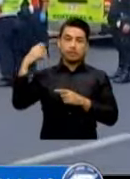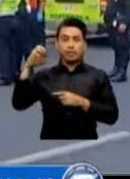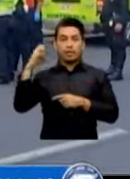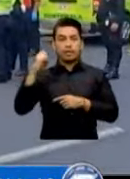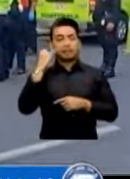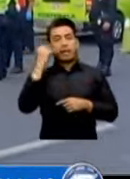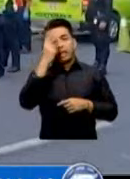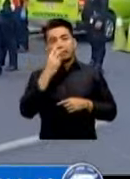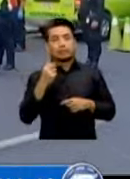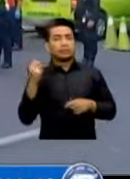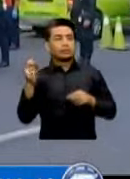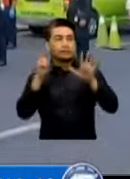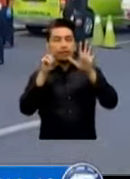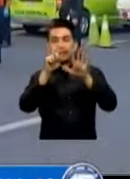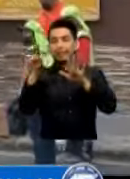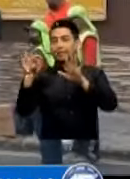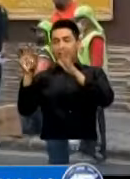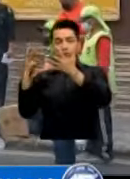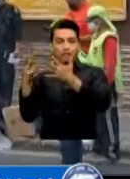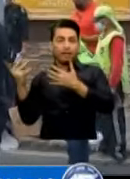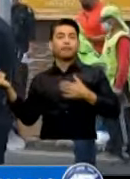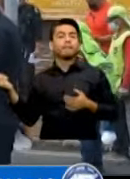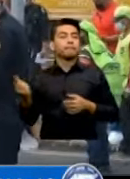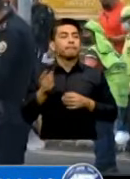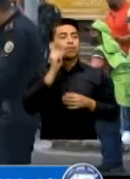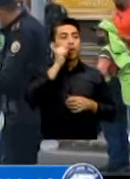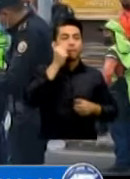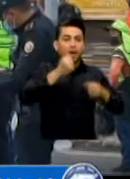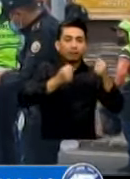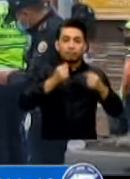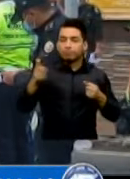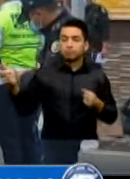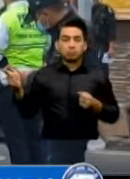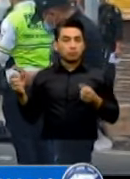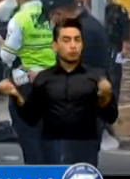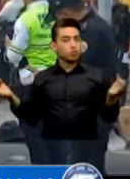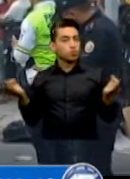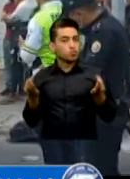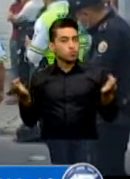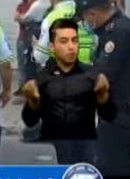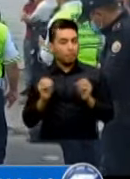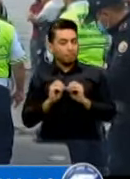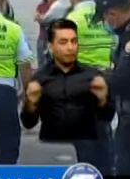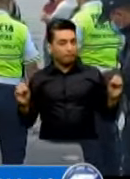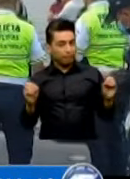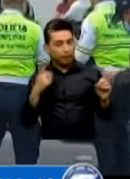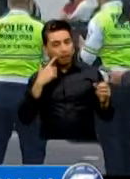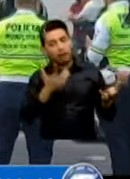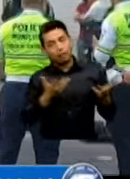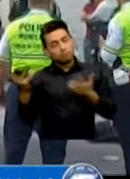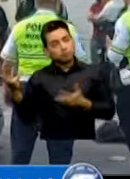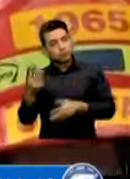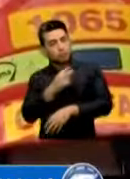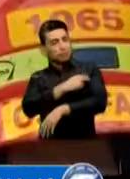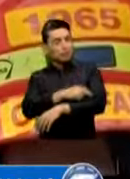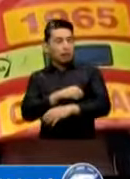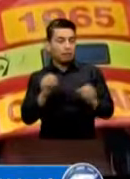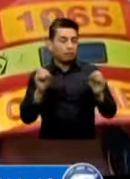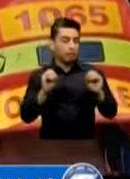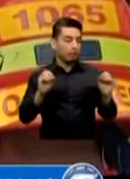7 19 Mientras El Piloto Del Vehículo Salió Ileso Y No Fue Necesario Su Lado A Un Centro